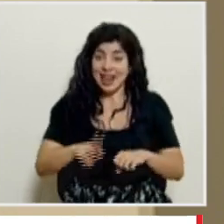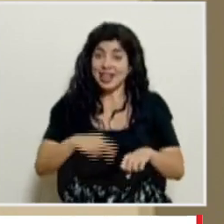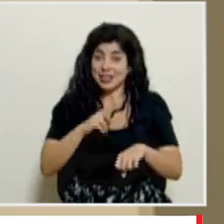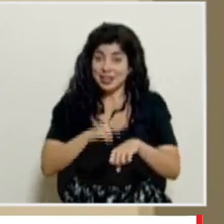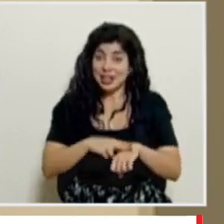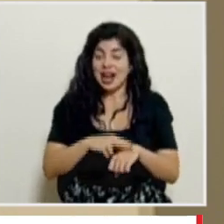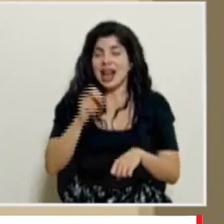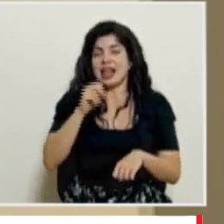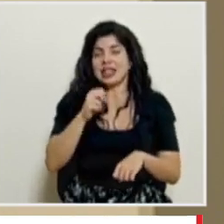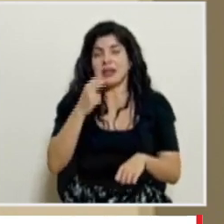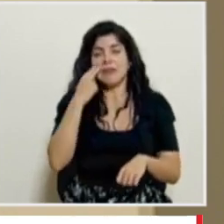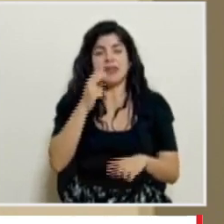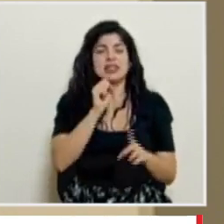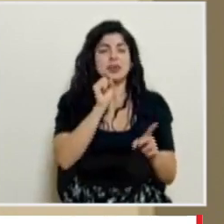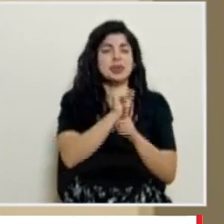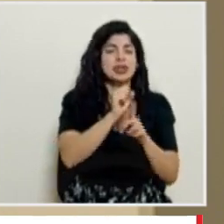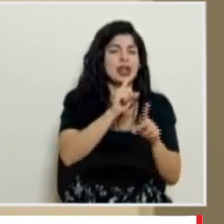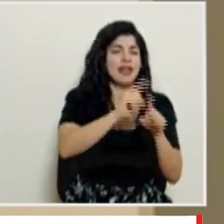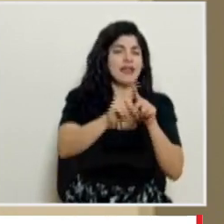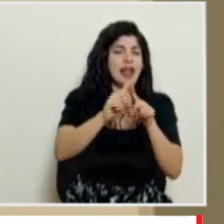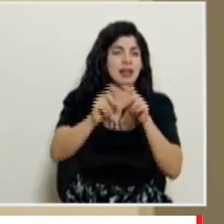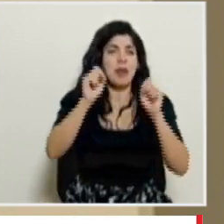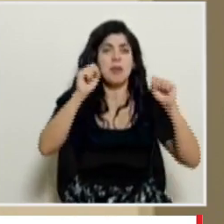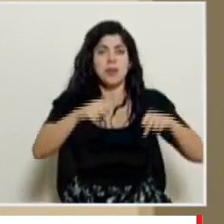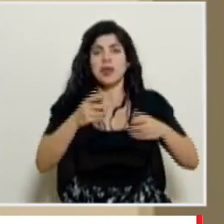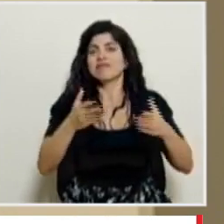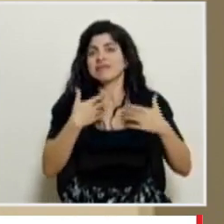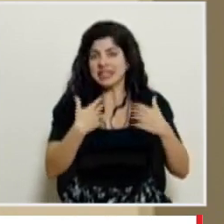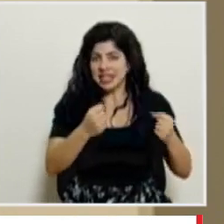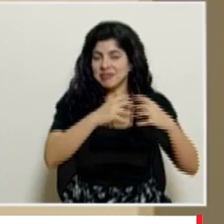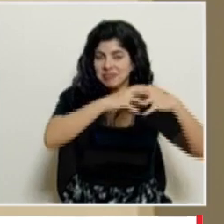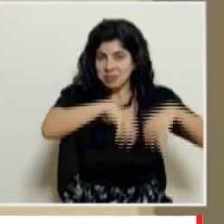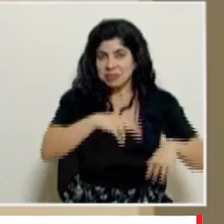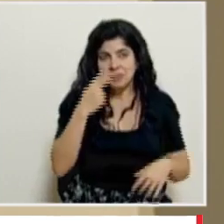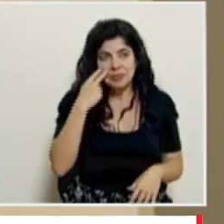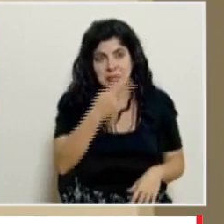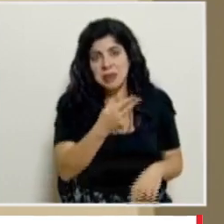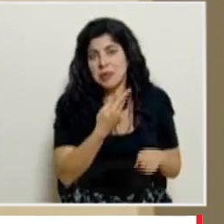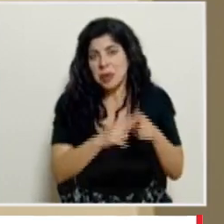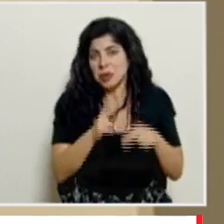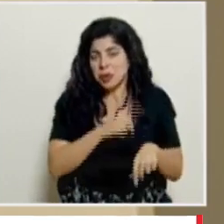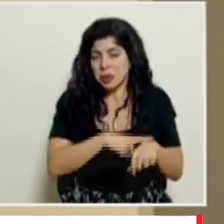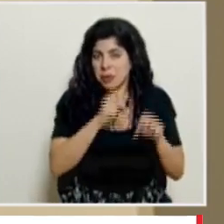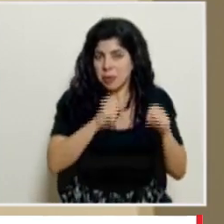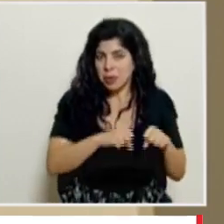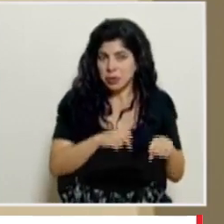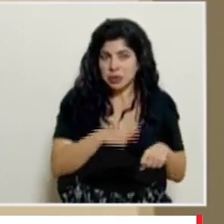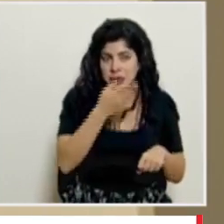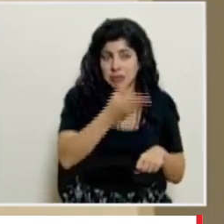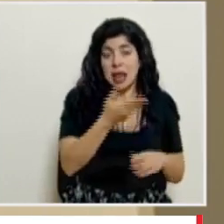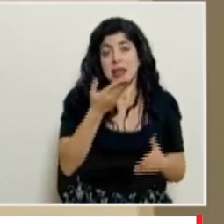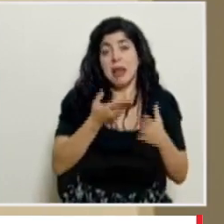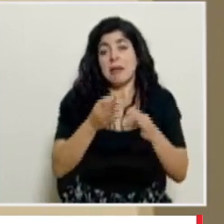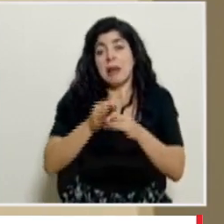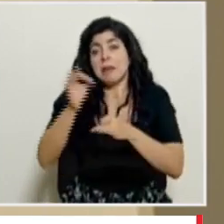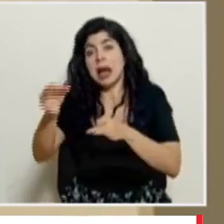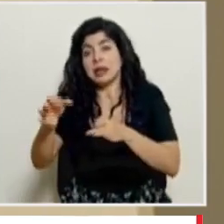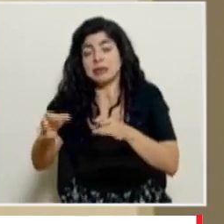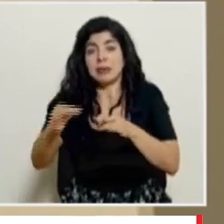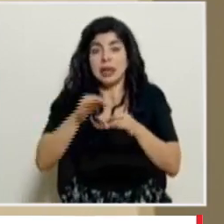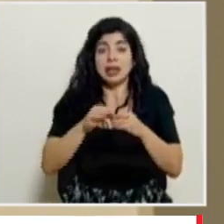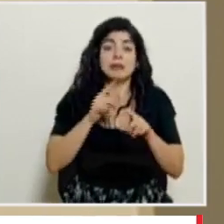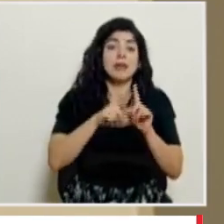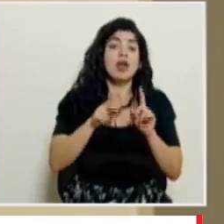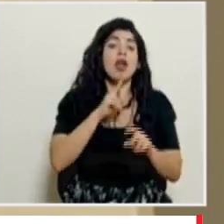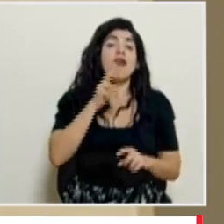plantean diferentes escenarios donde claro que puede haber un colapso a los servicios de salud en poco tiempo puede ser que se dure un poco más pero